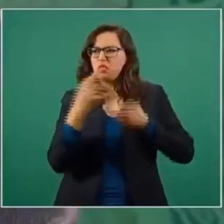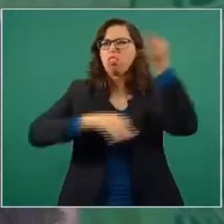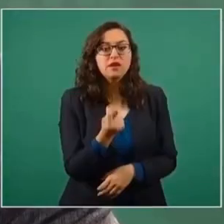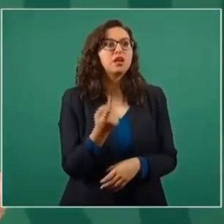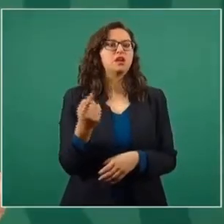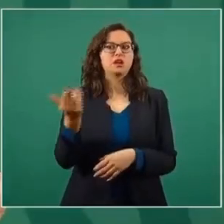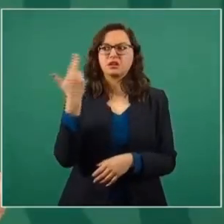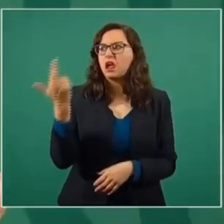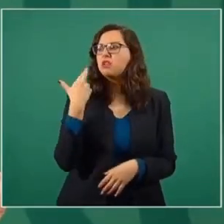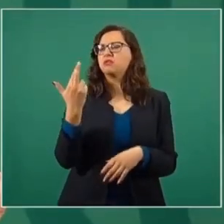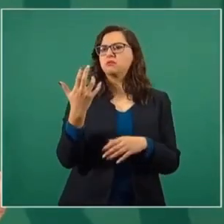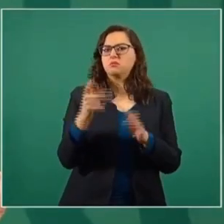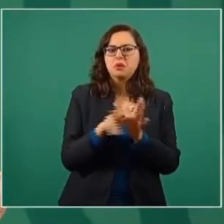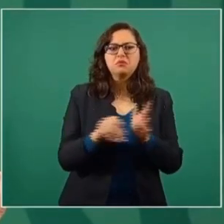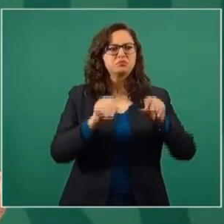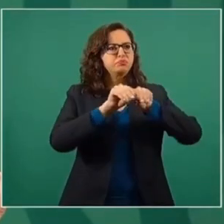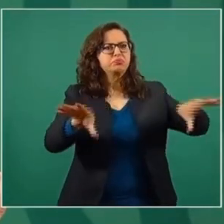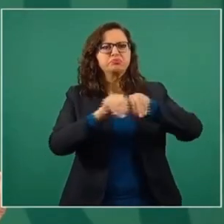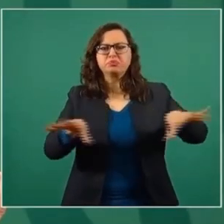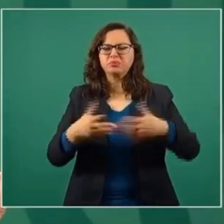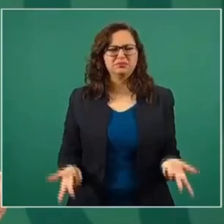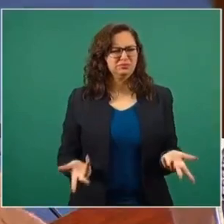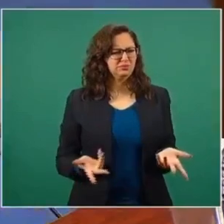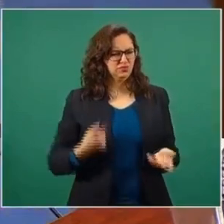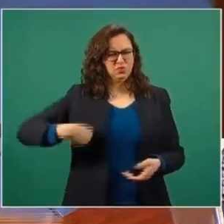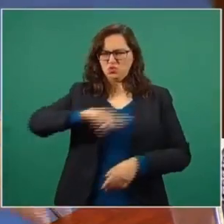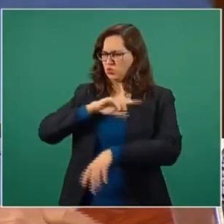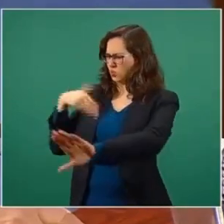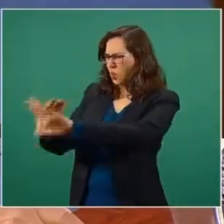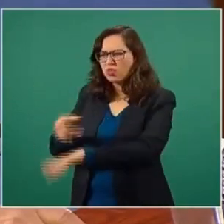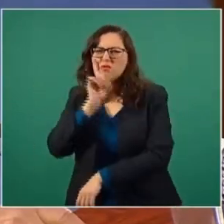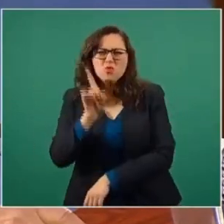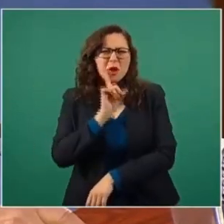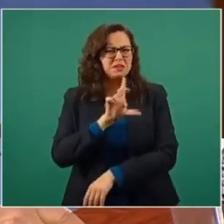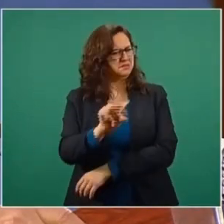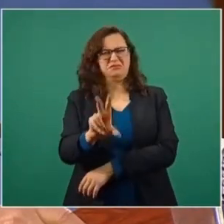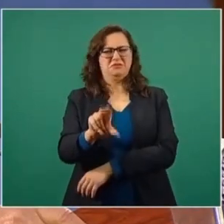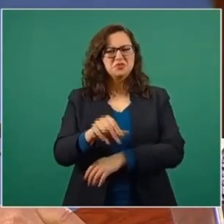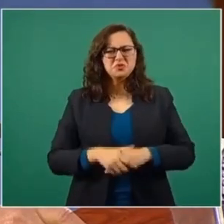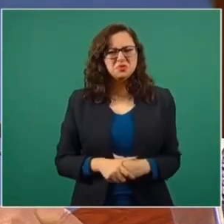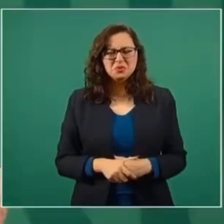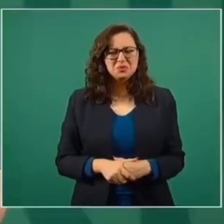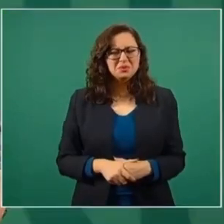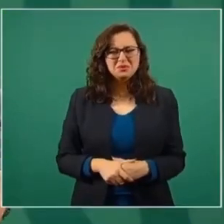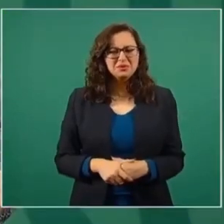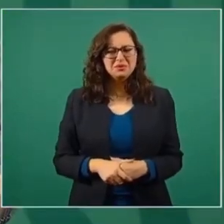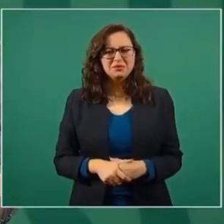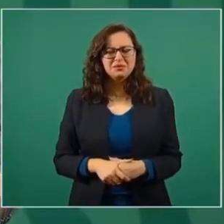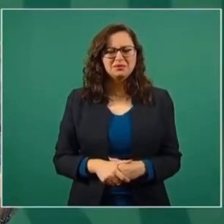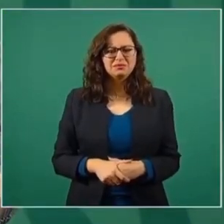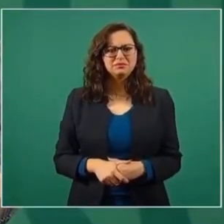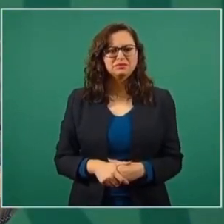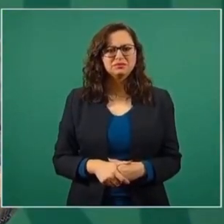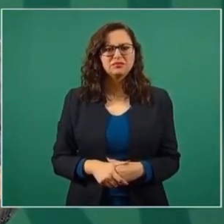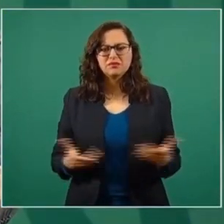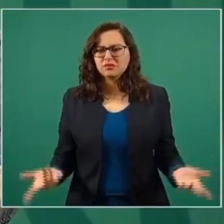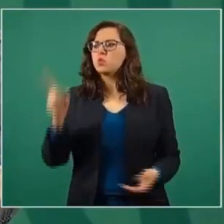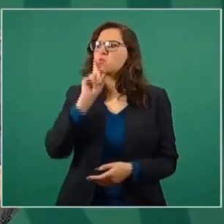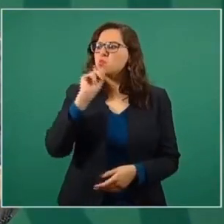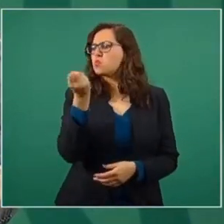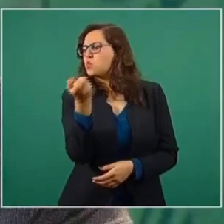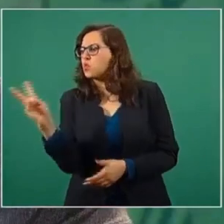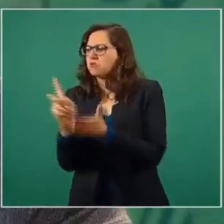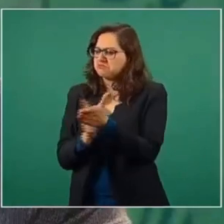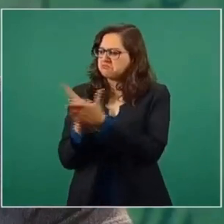mediático? Acustándonos de estar en contra de las mujeres. Pues no. Nosotros estamos a favor de los derechos de las